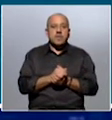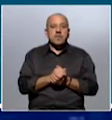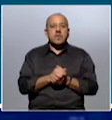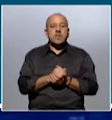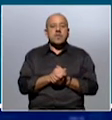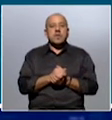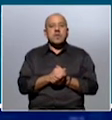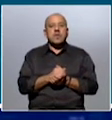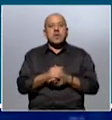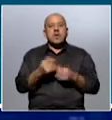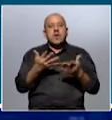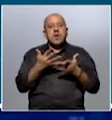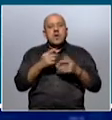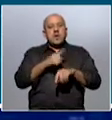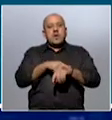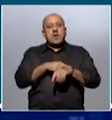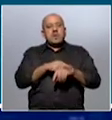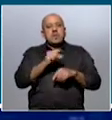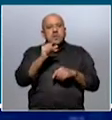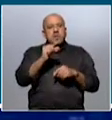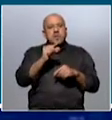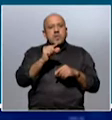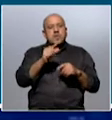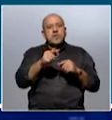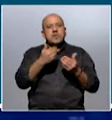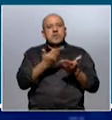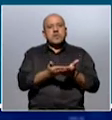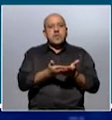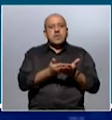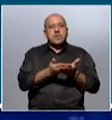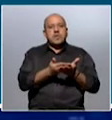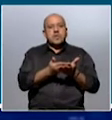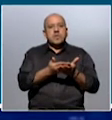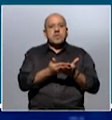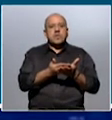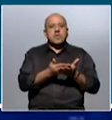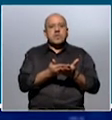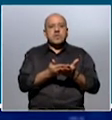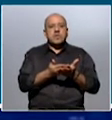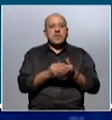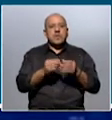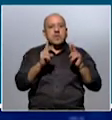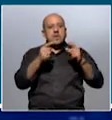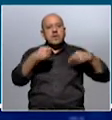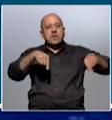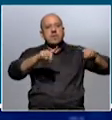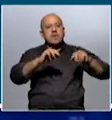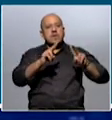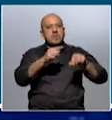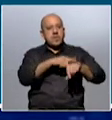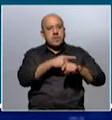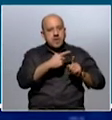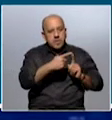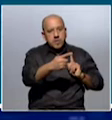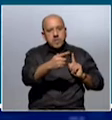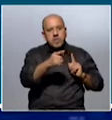el cierre, nos queda ya muy poquito tiempo. Cuando se planteó la situación en torno a los establecimientos de larga estadía, nosotros